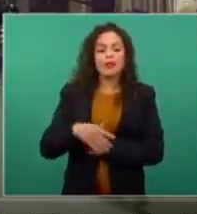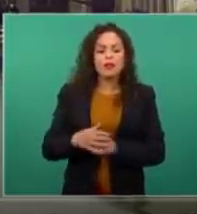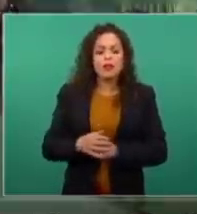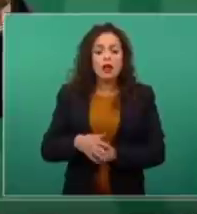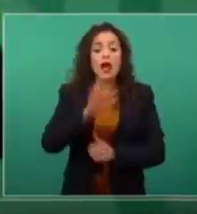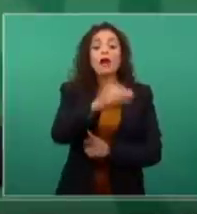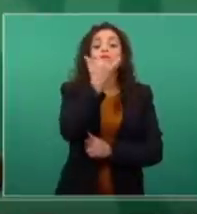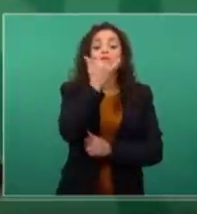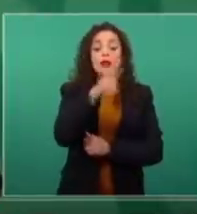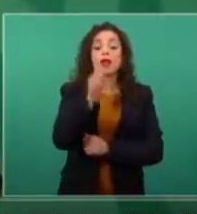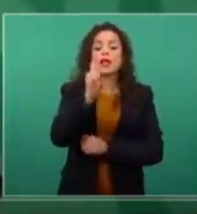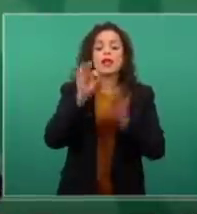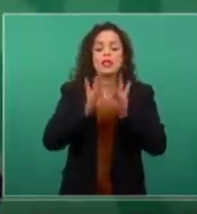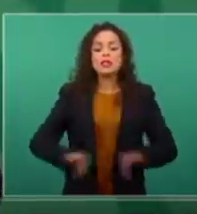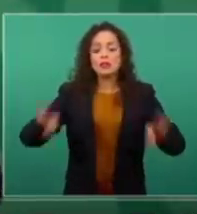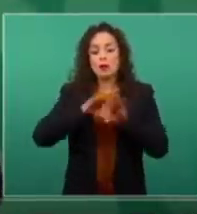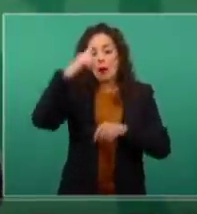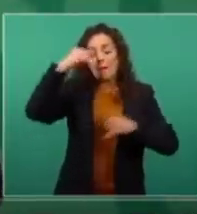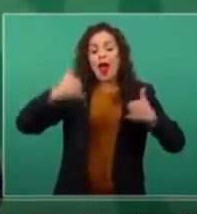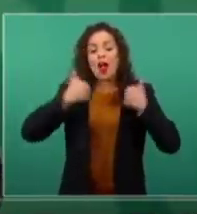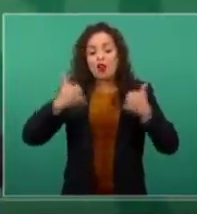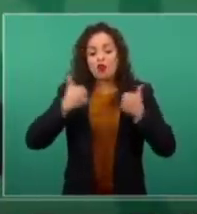eso es importante también para los jóvenes.